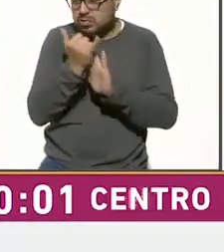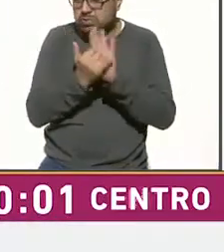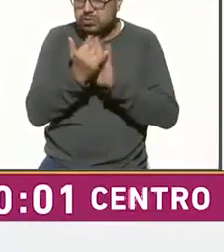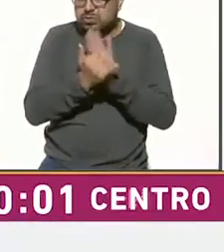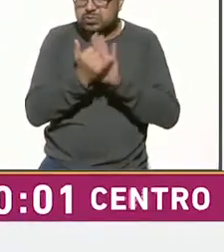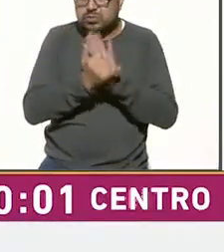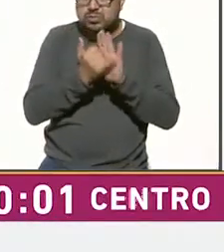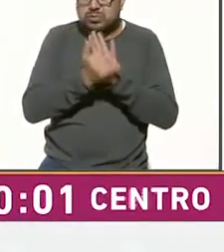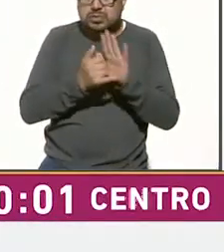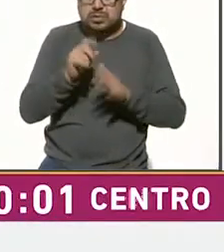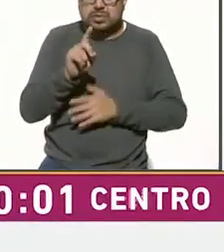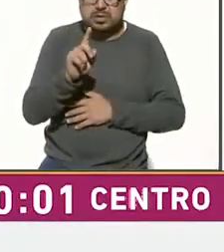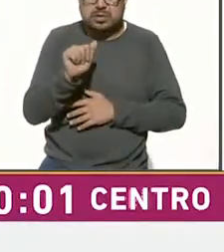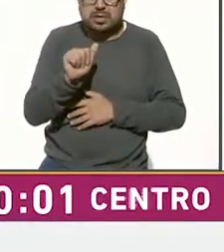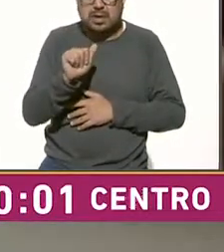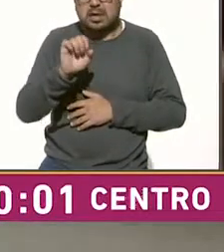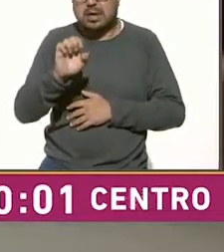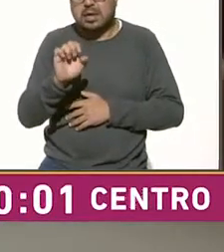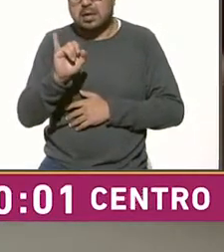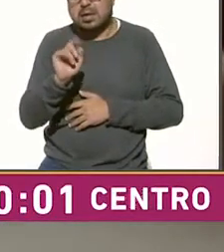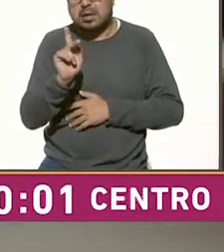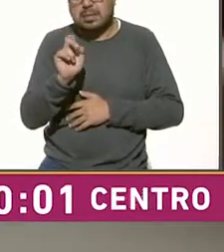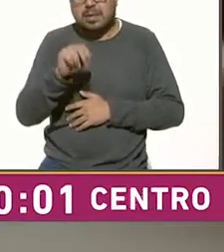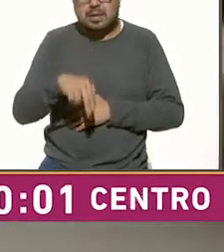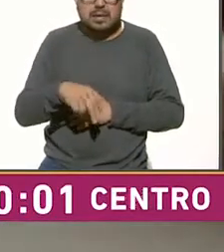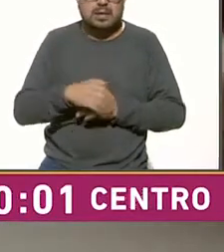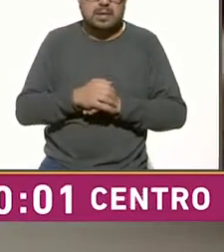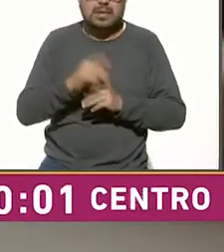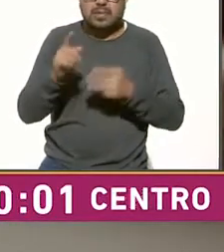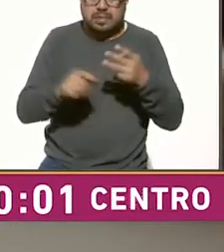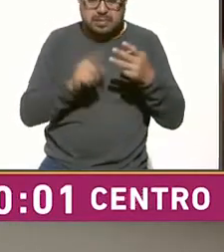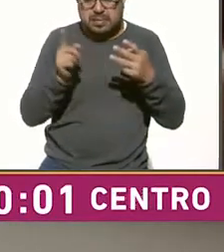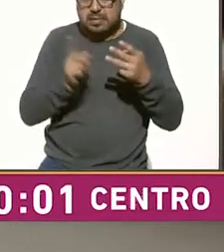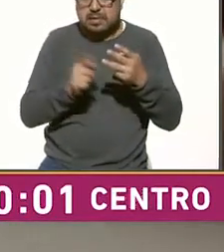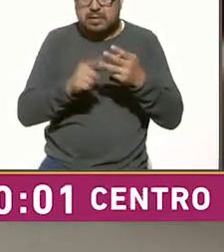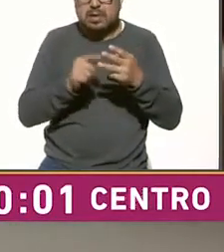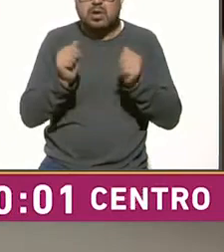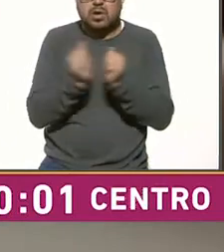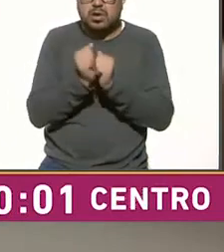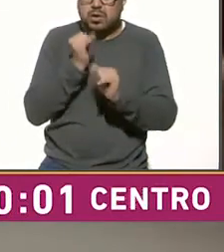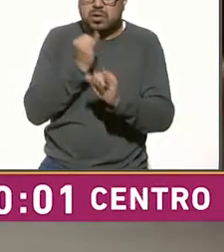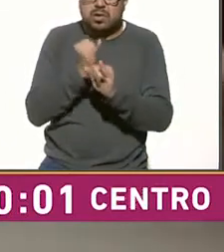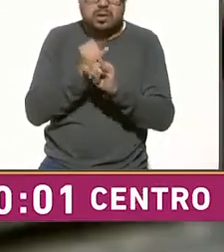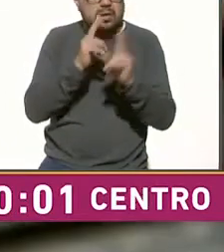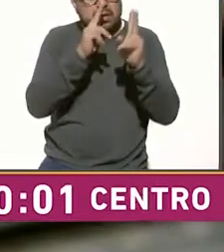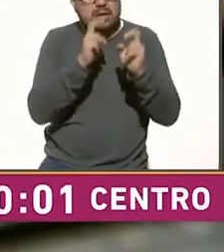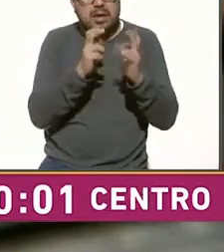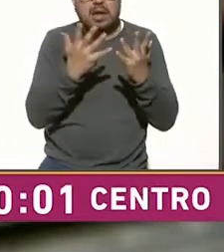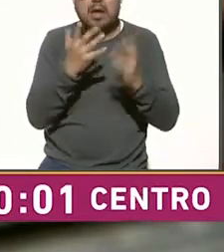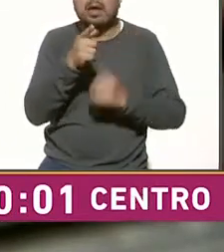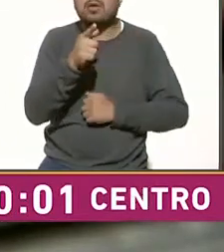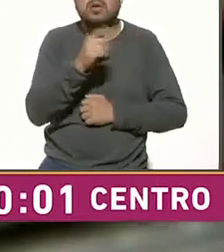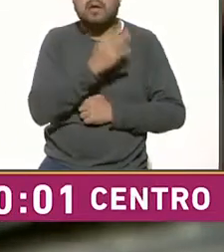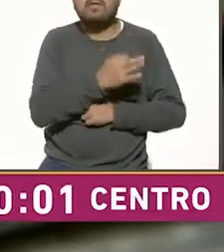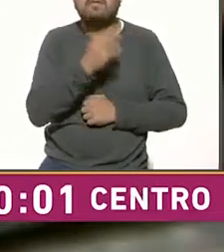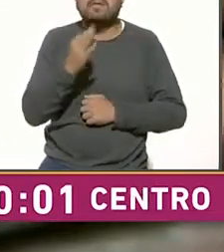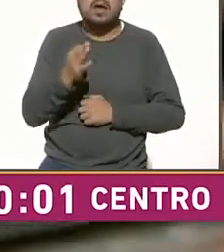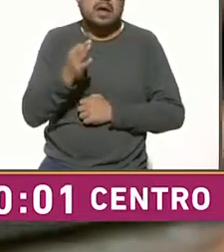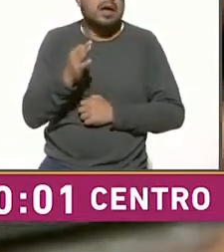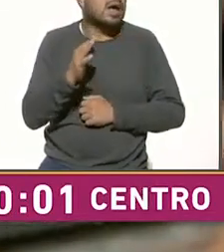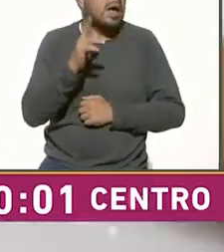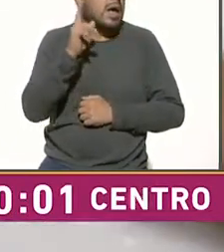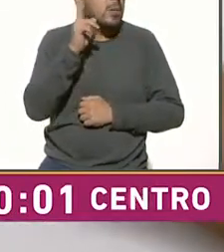DAE IPN. Paso 3. Con tu navegador instalado, consulta la fecha para tu prueba de